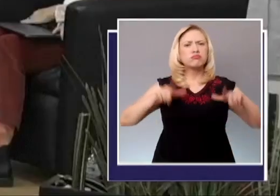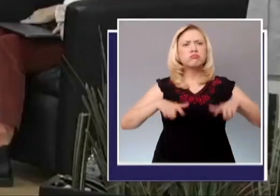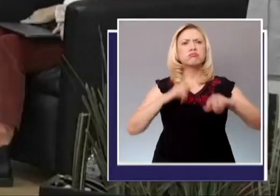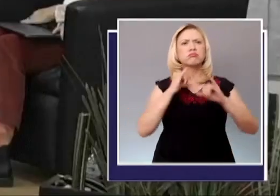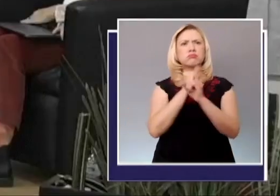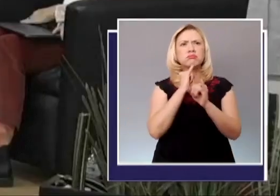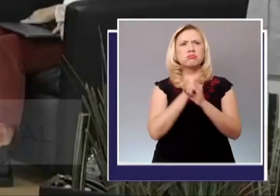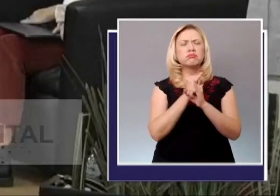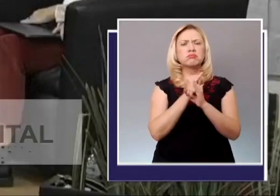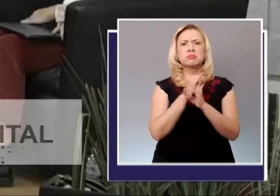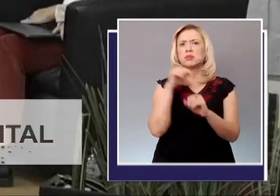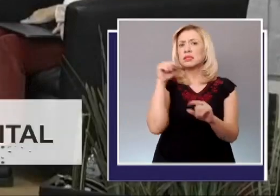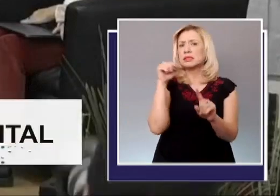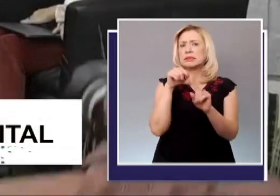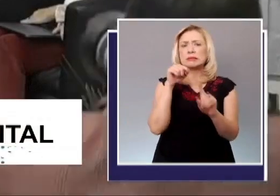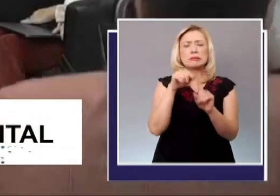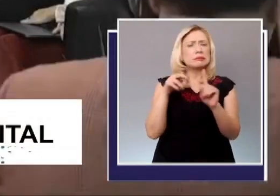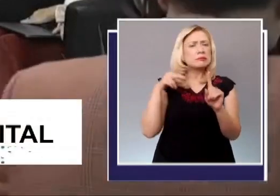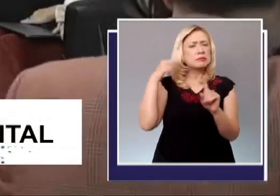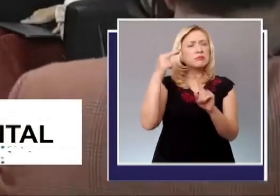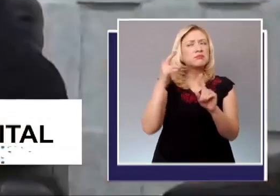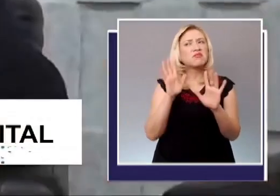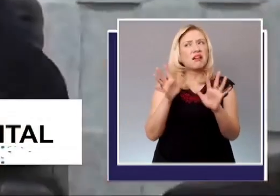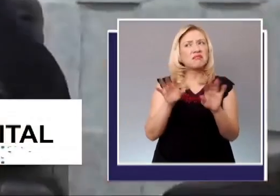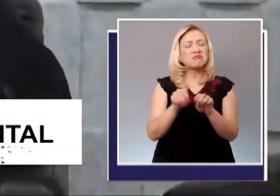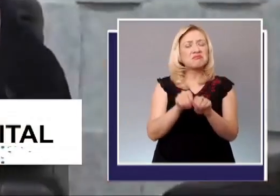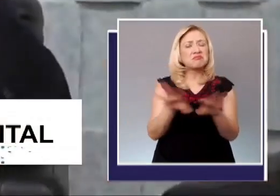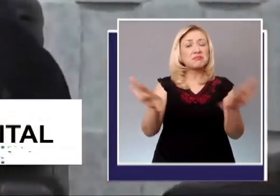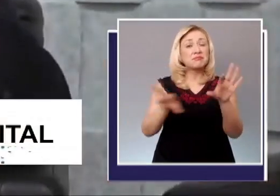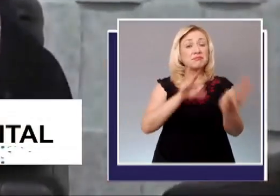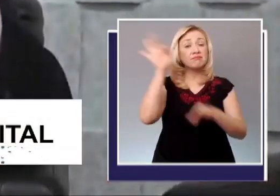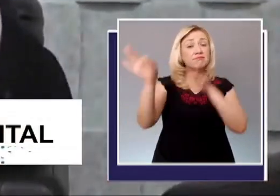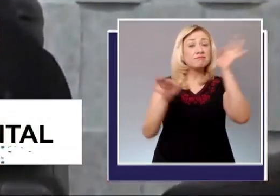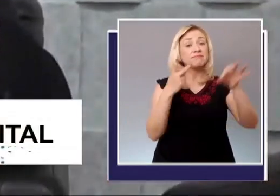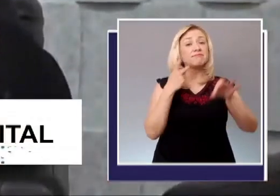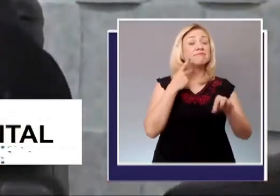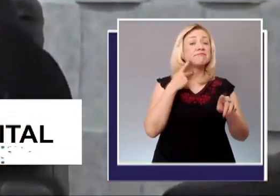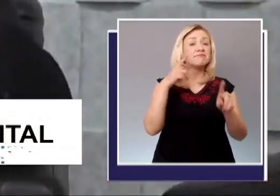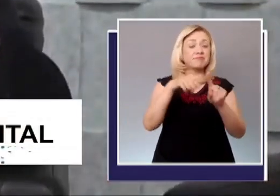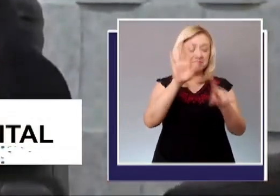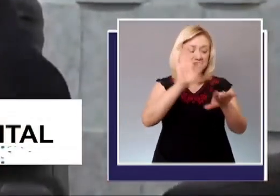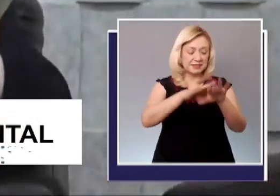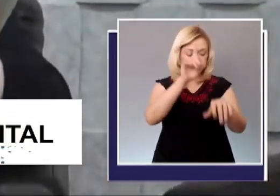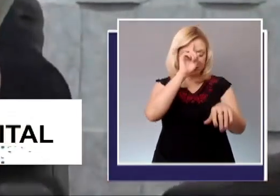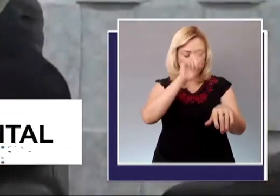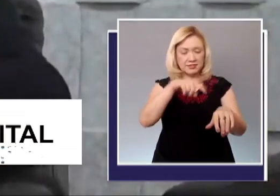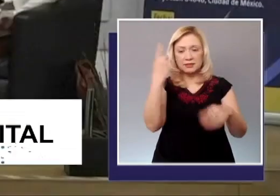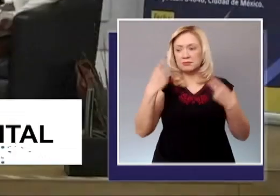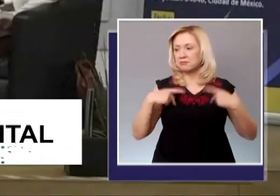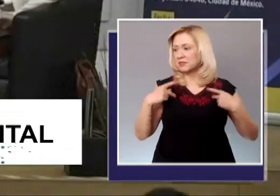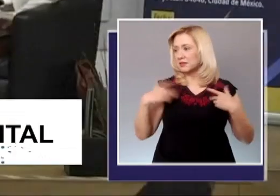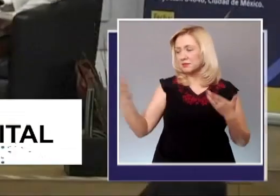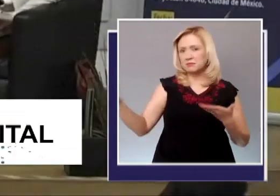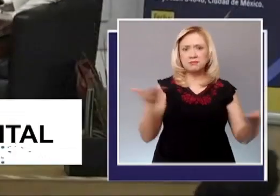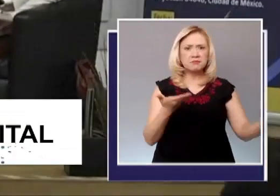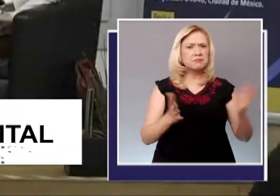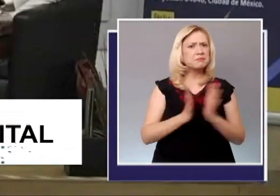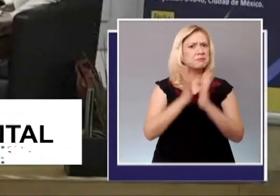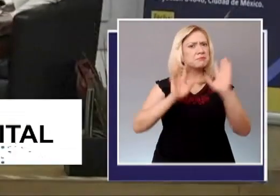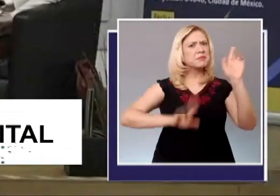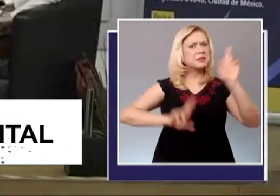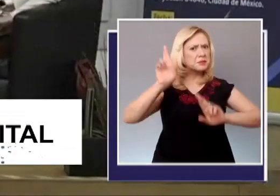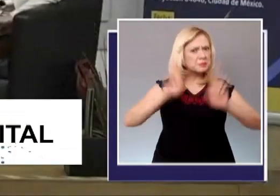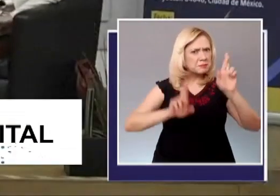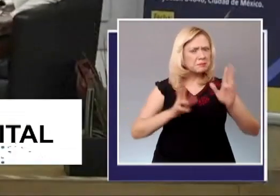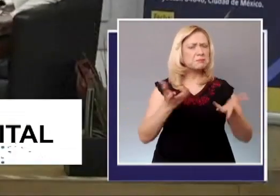principal canal de propaganda política y en un mecanismo que facilita la participación de la ciudadanía en la política, así como un medio